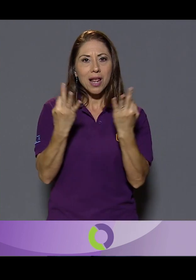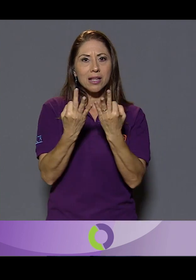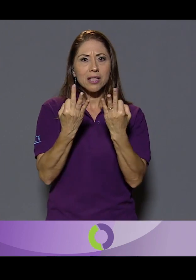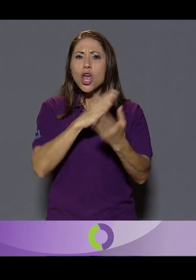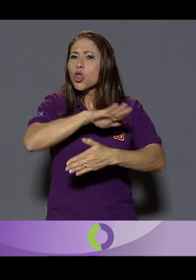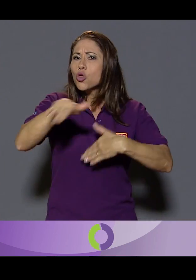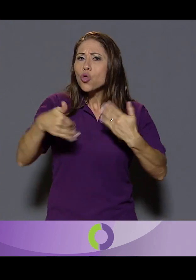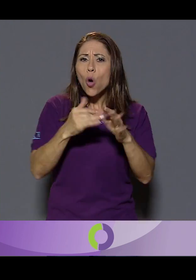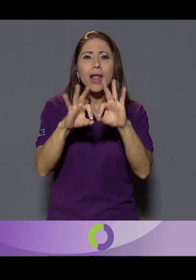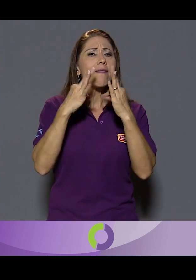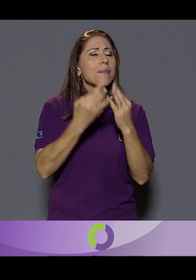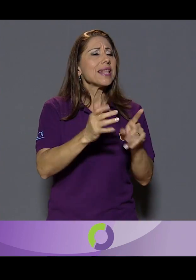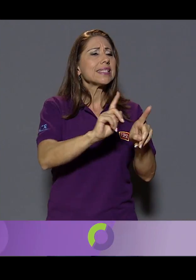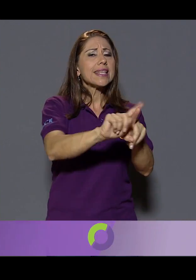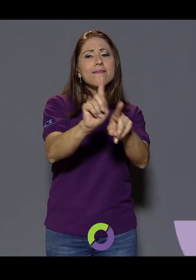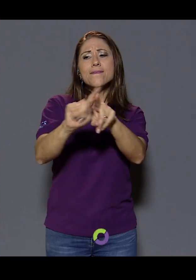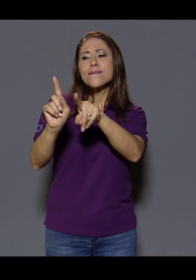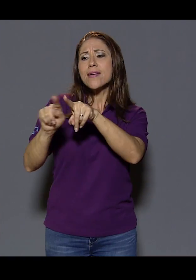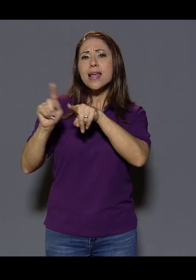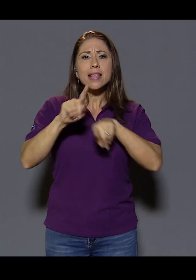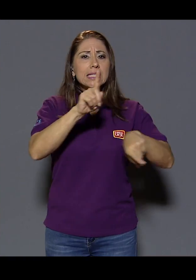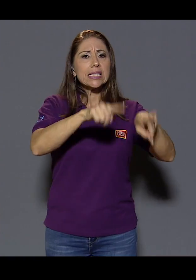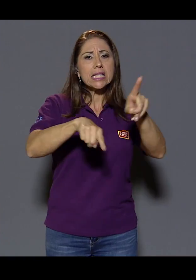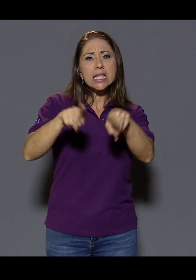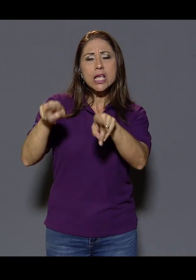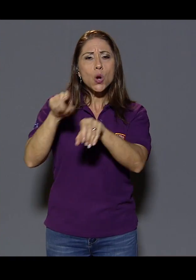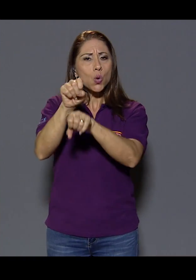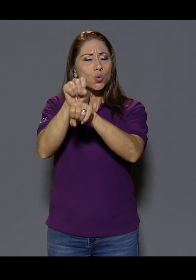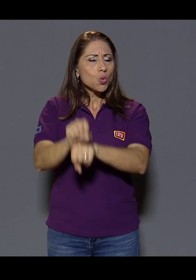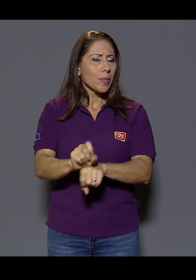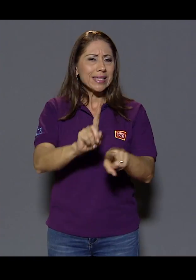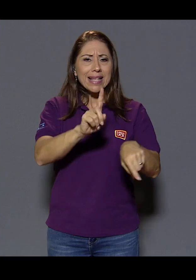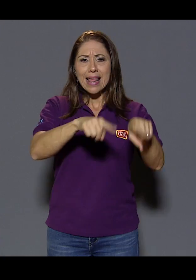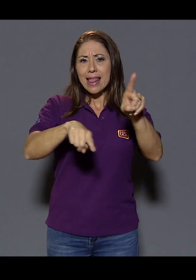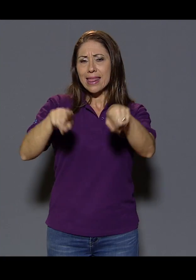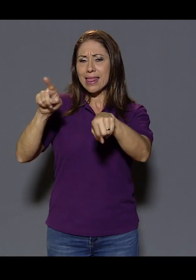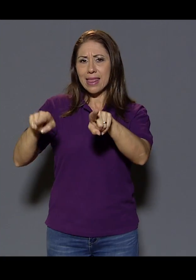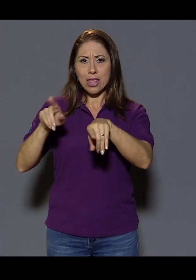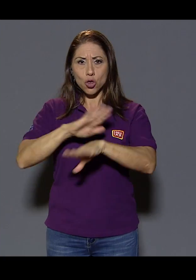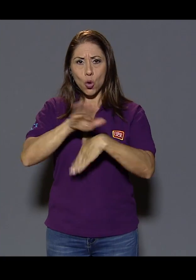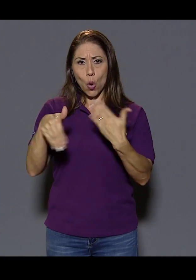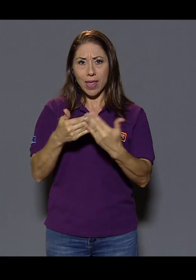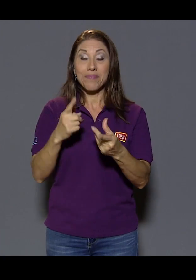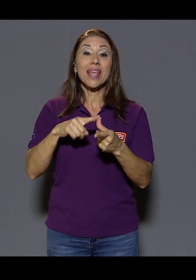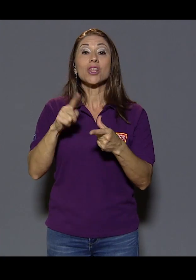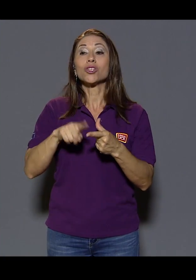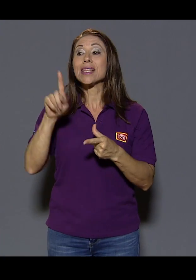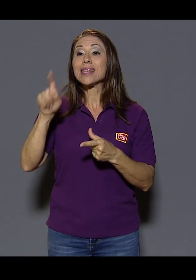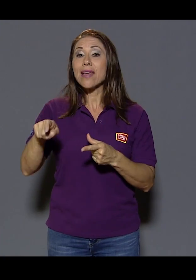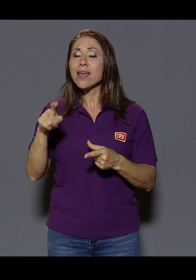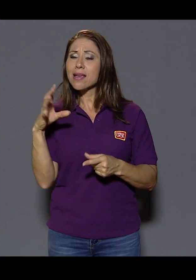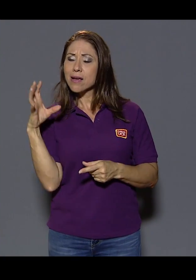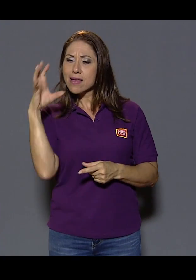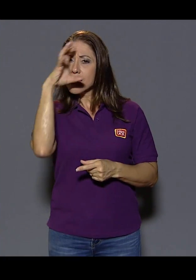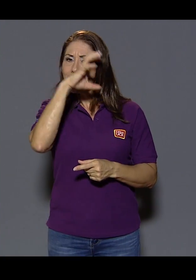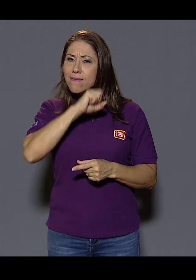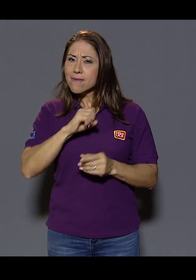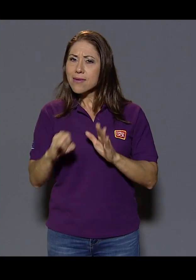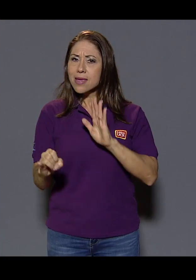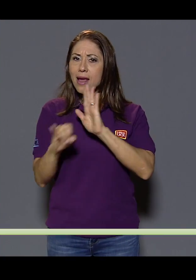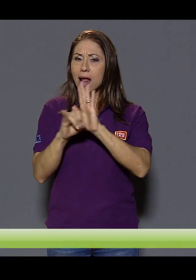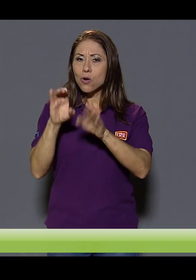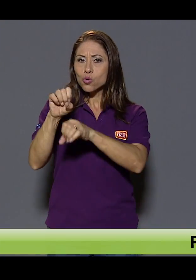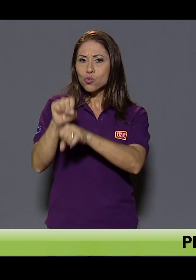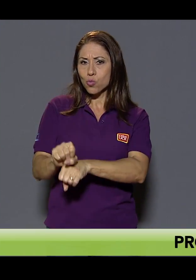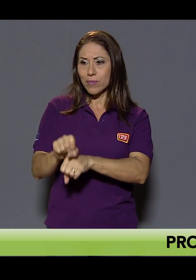las dinámicas familiares. Todas nuestras familias son diferentes, todas tienen dinámicas diferentes, costumbres diferentes. Entonces, era identificar